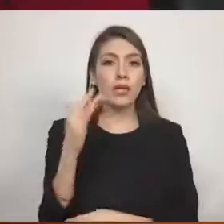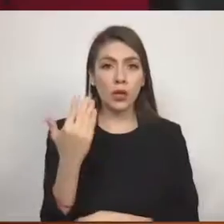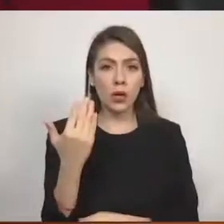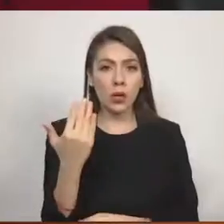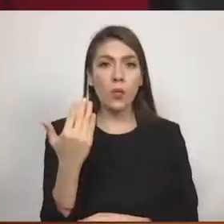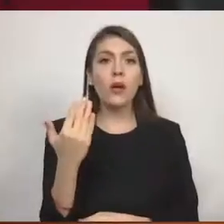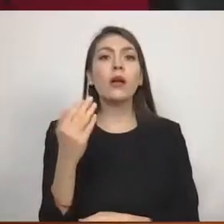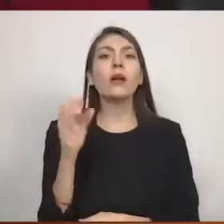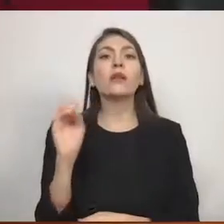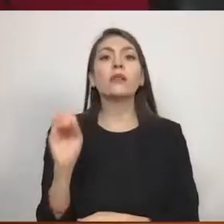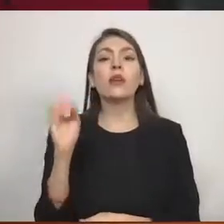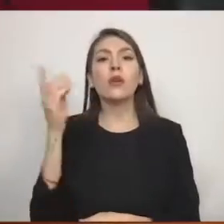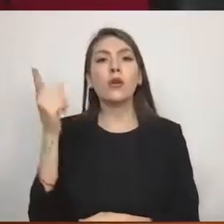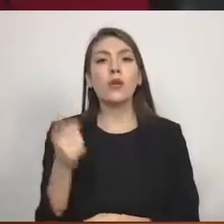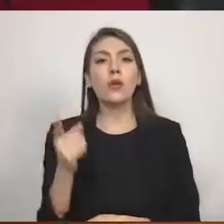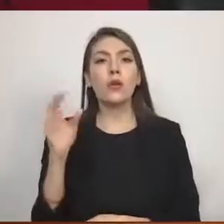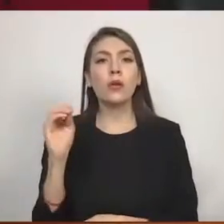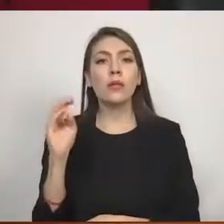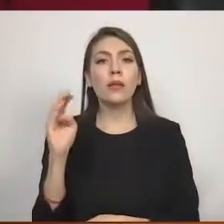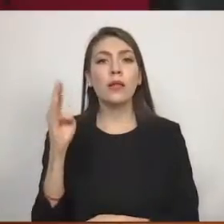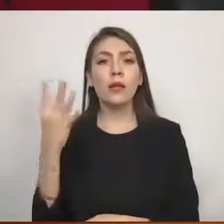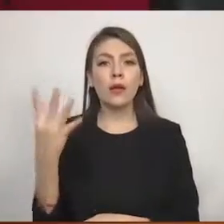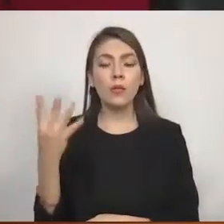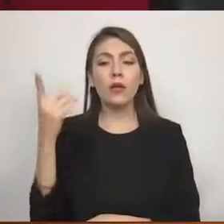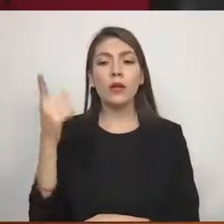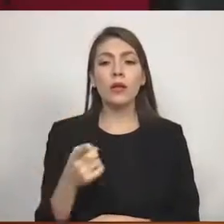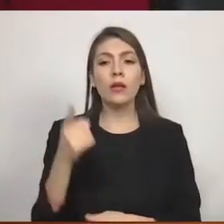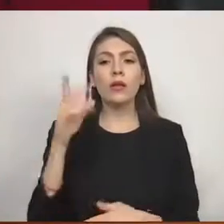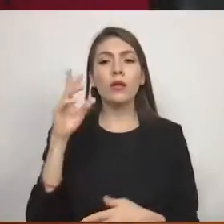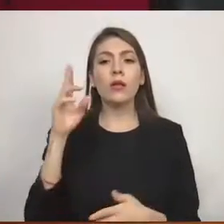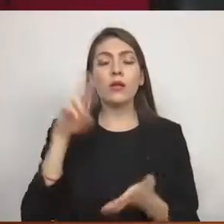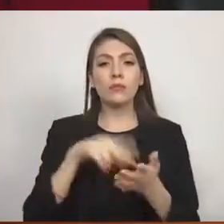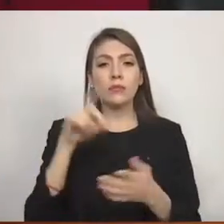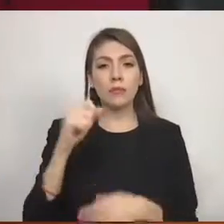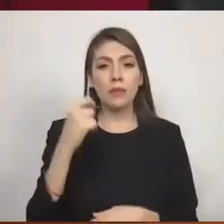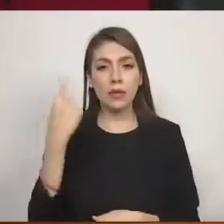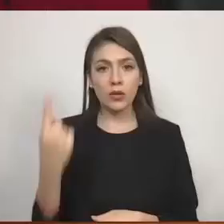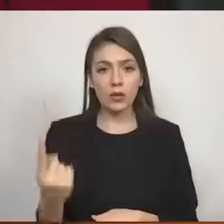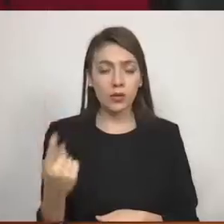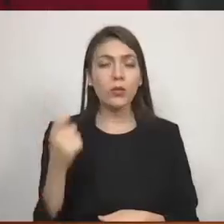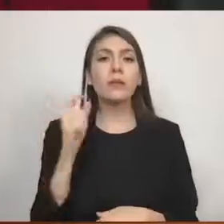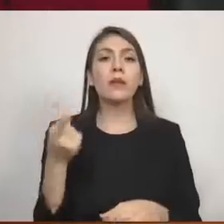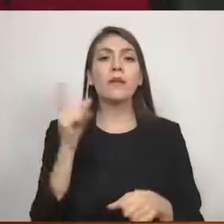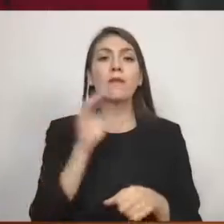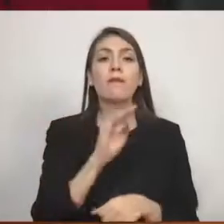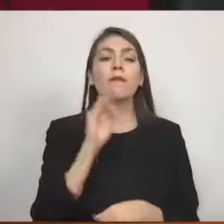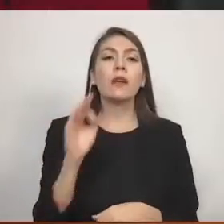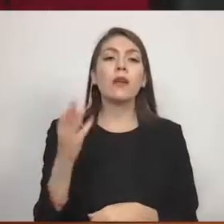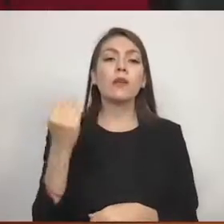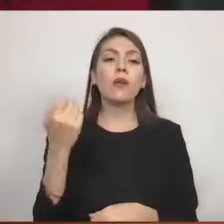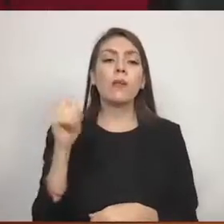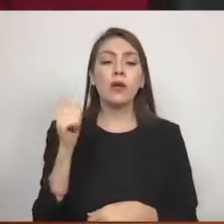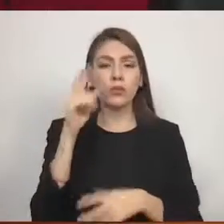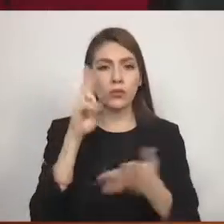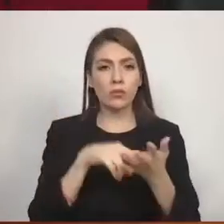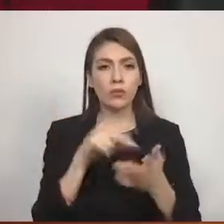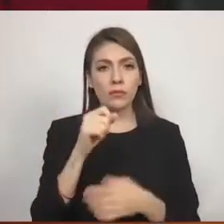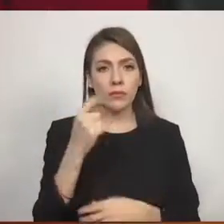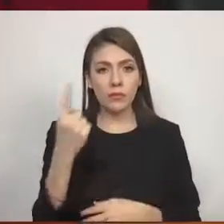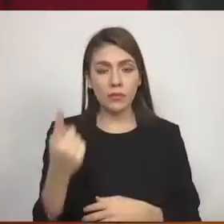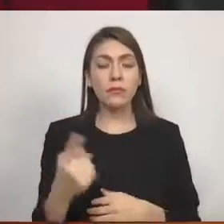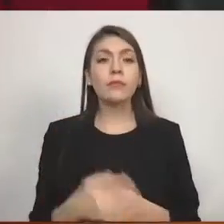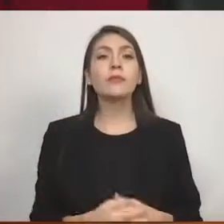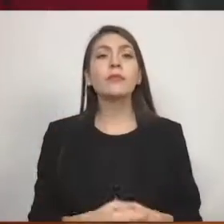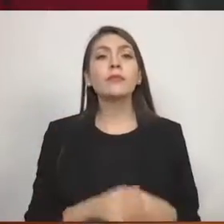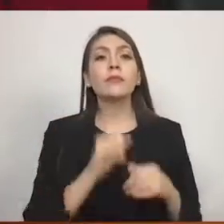diagonal 2021, de 9 de agosto del presente año. De conformidad con la facultad que me confiere el